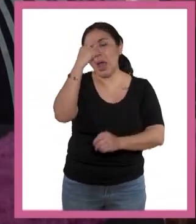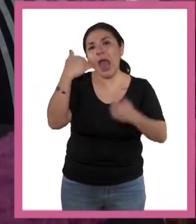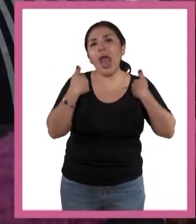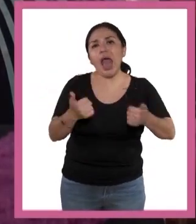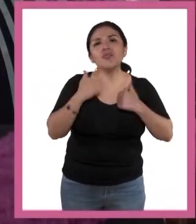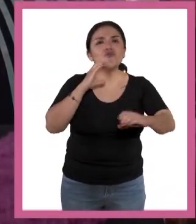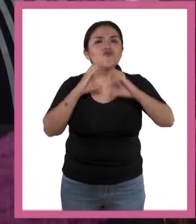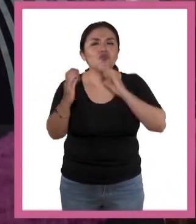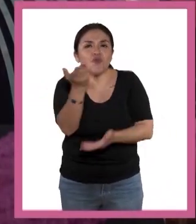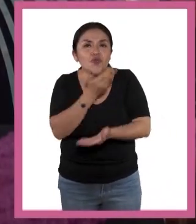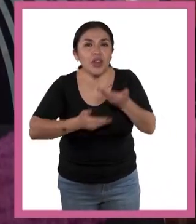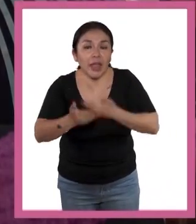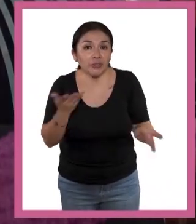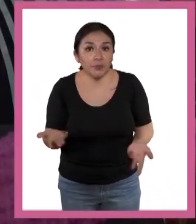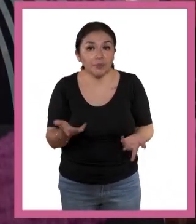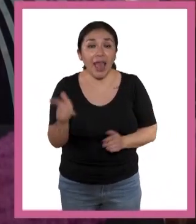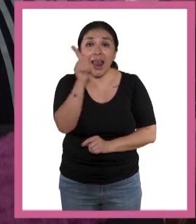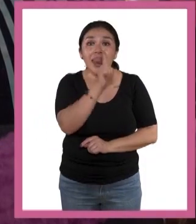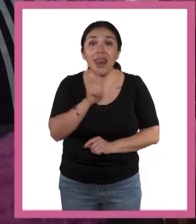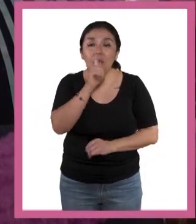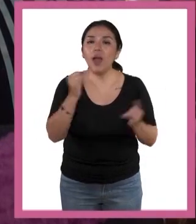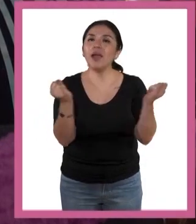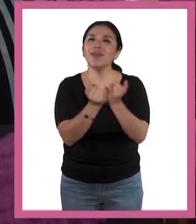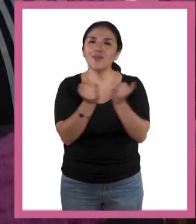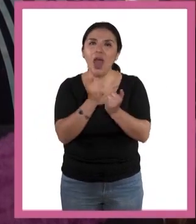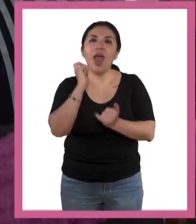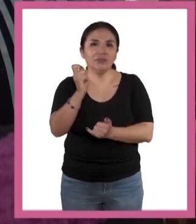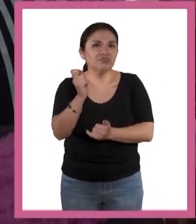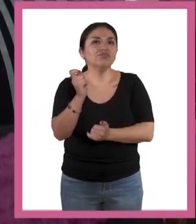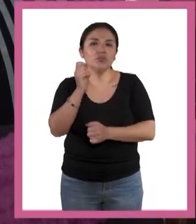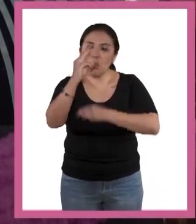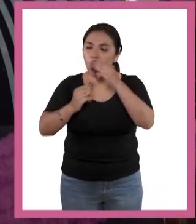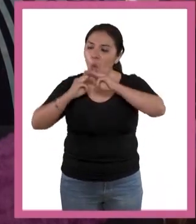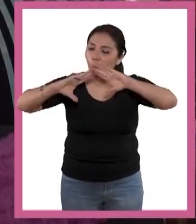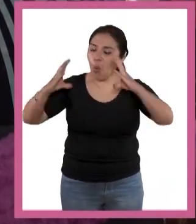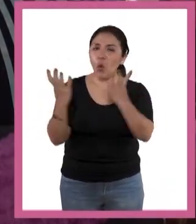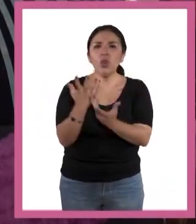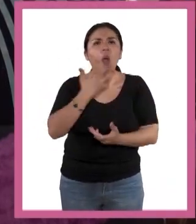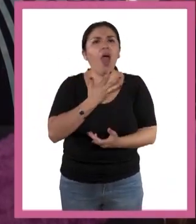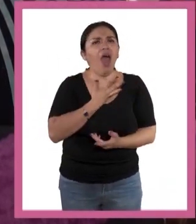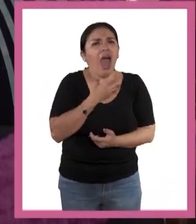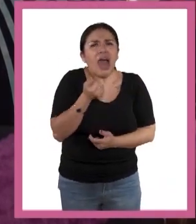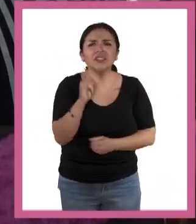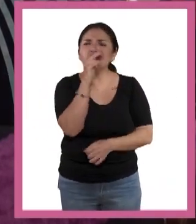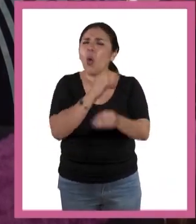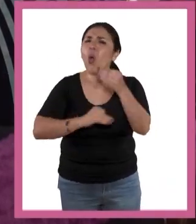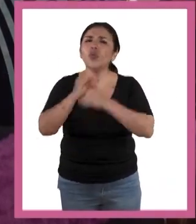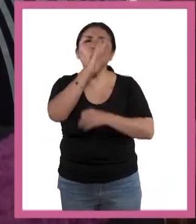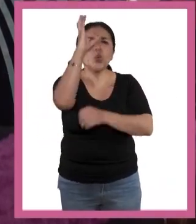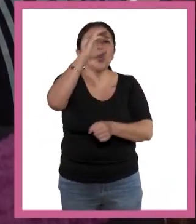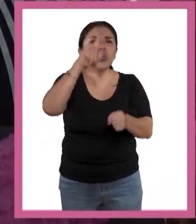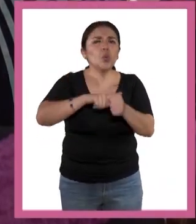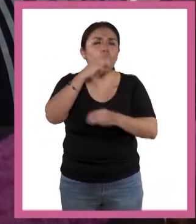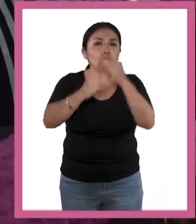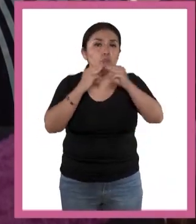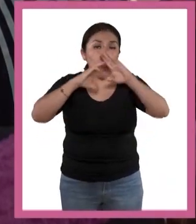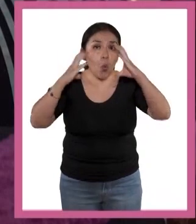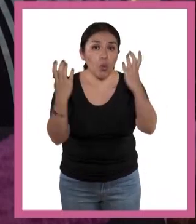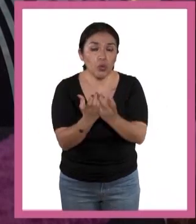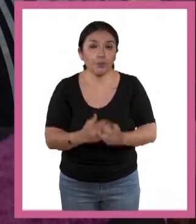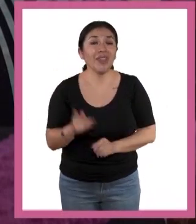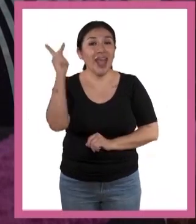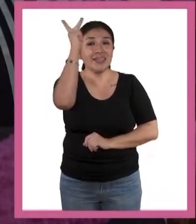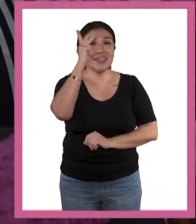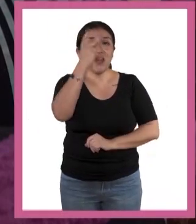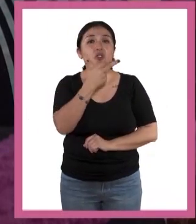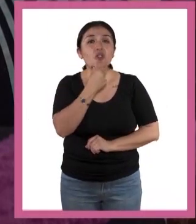entendernos y cooperar. El lenguaje es también un fenómeno universal. Se encuentra en todas las culturas del mundo. El